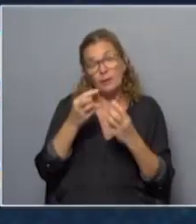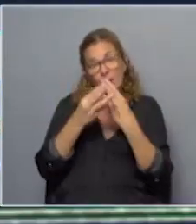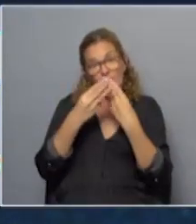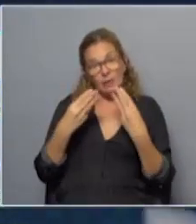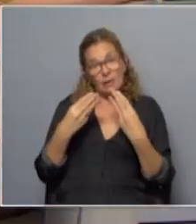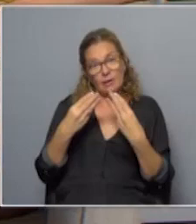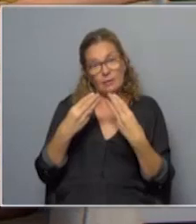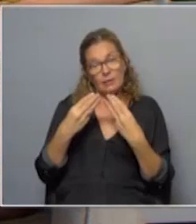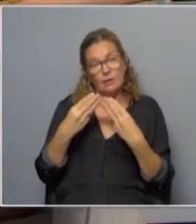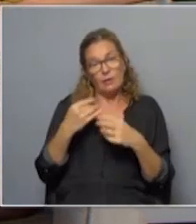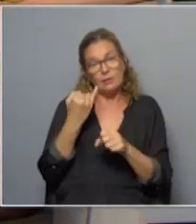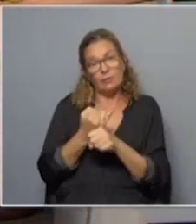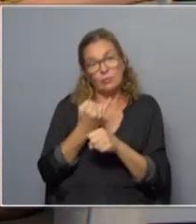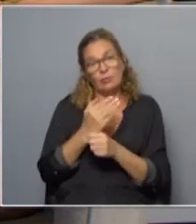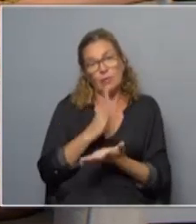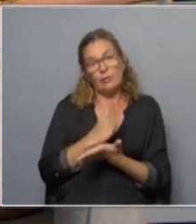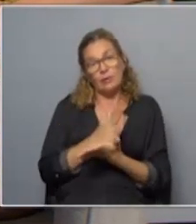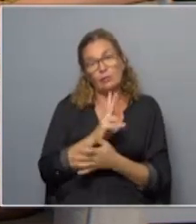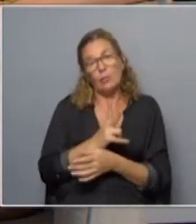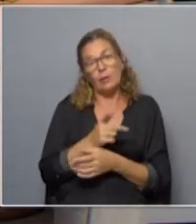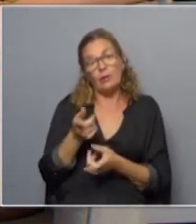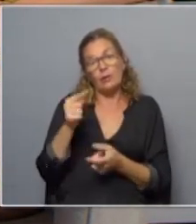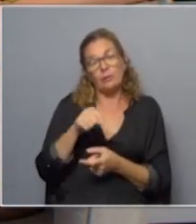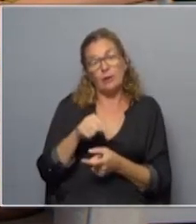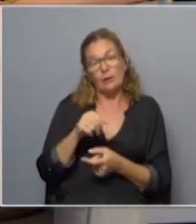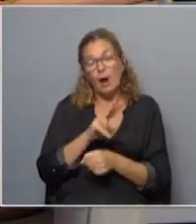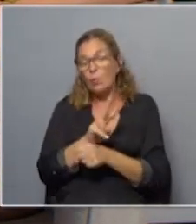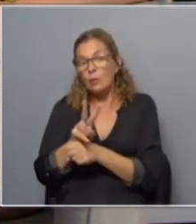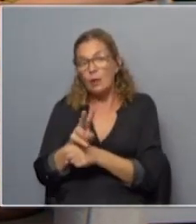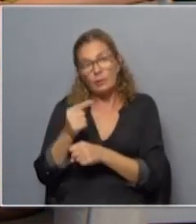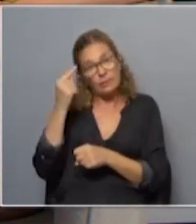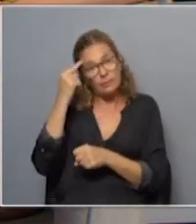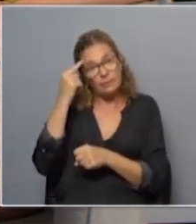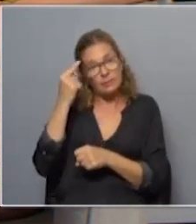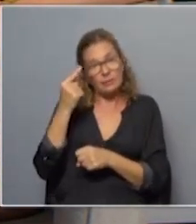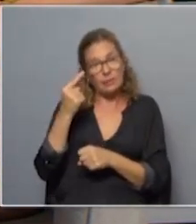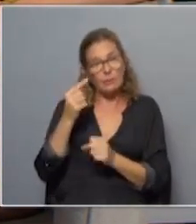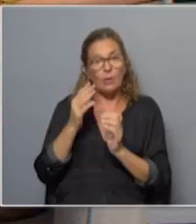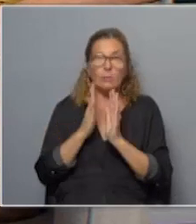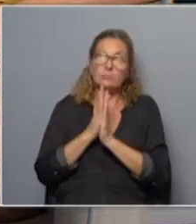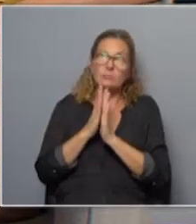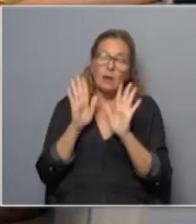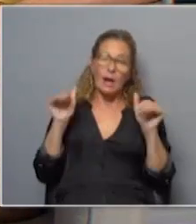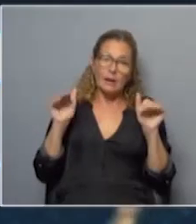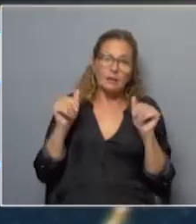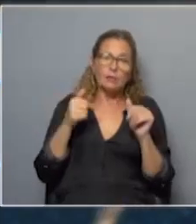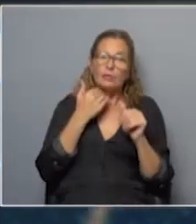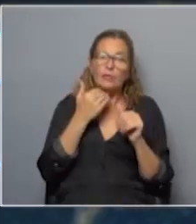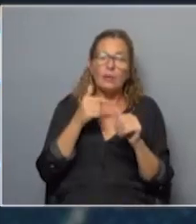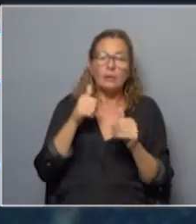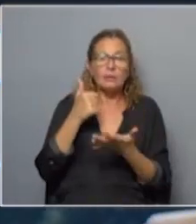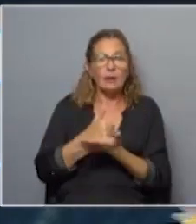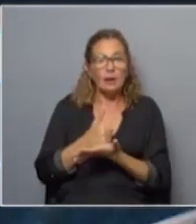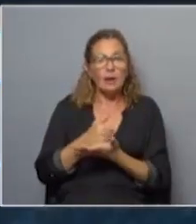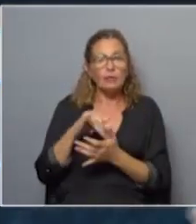los de la institución de derechos humanos bueno son esos que vienen a chequear que se creen que tratamos con angelito porque no saben lo que es estar acá todos los días